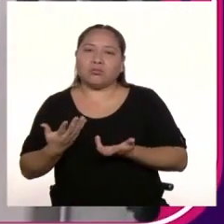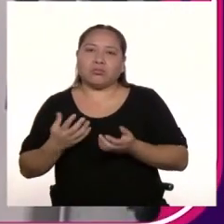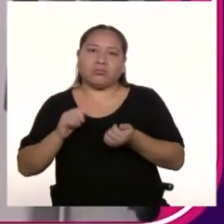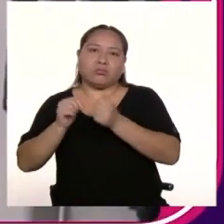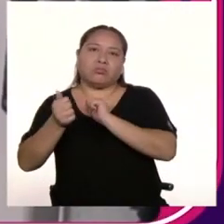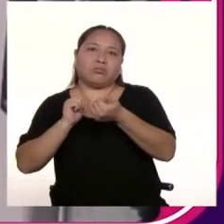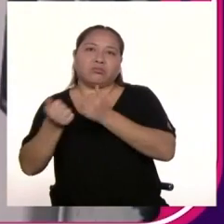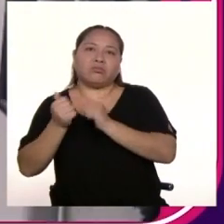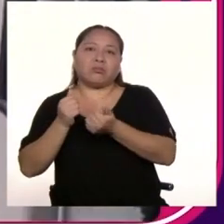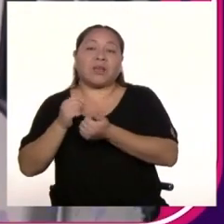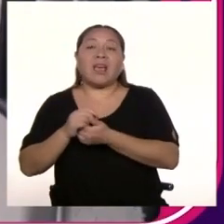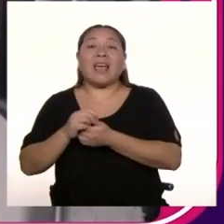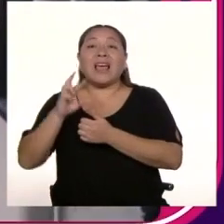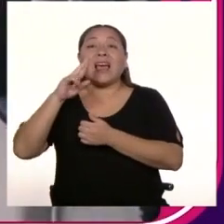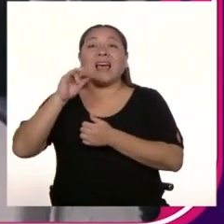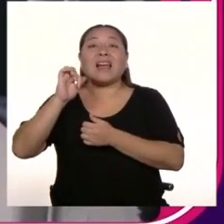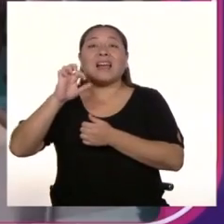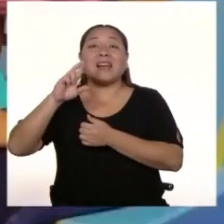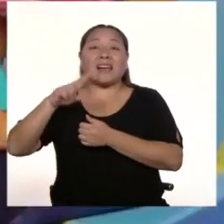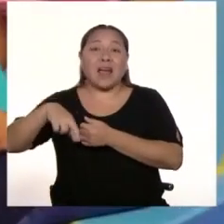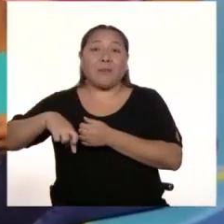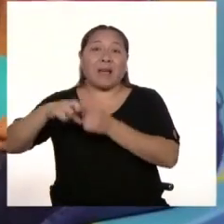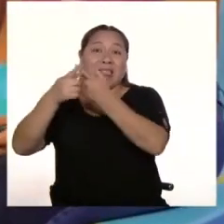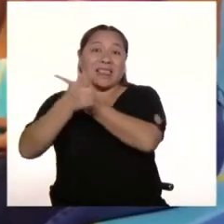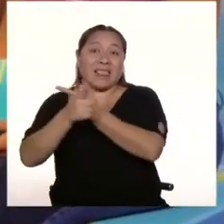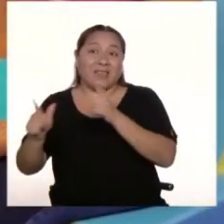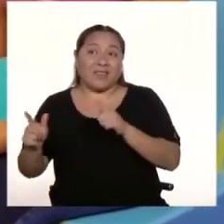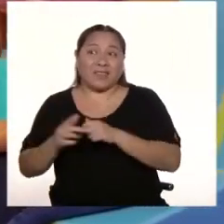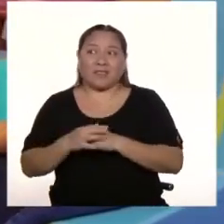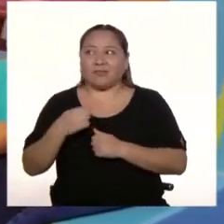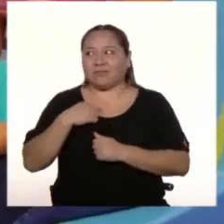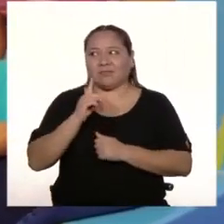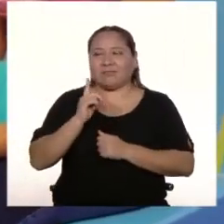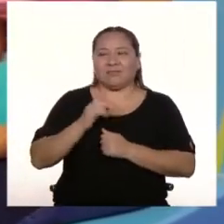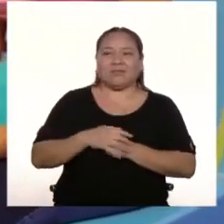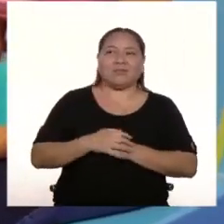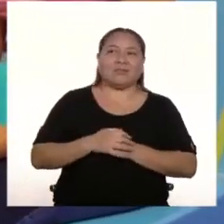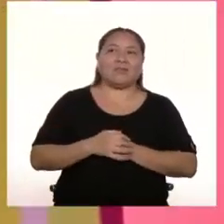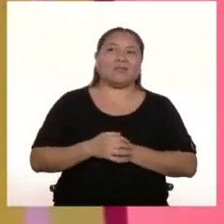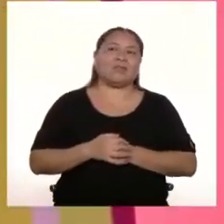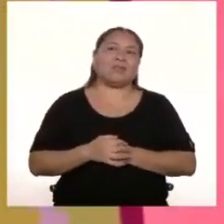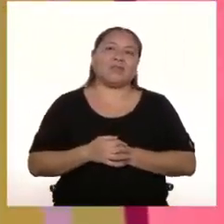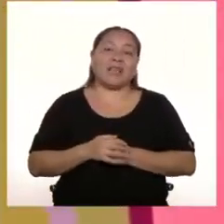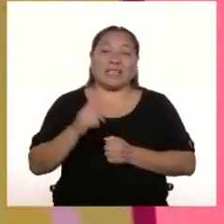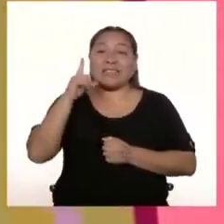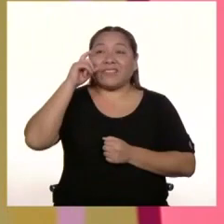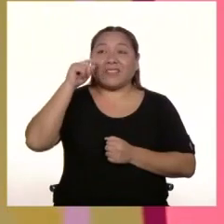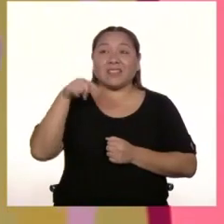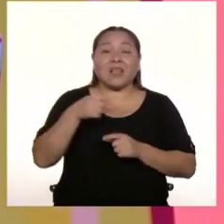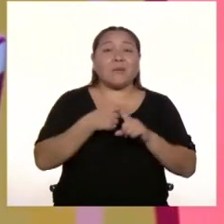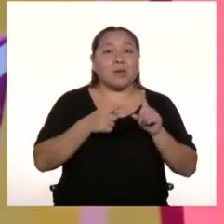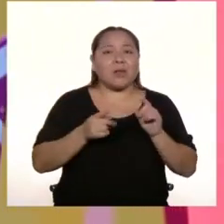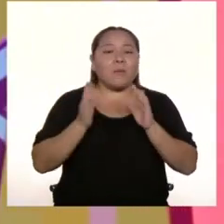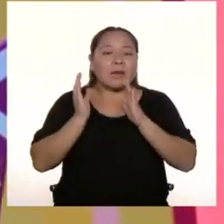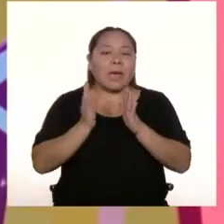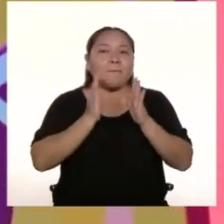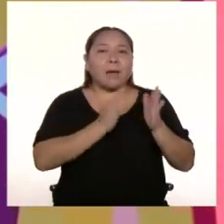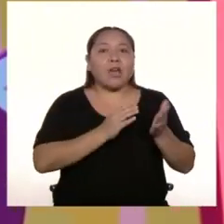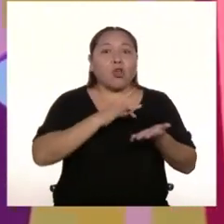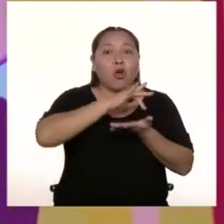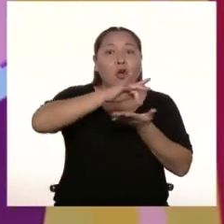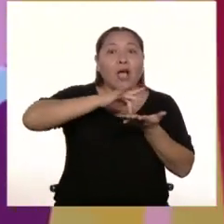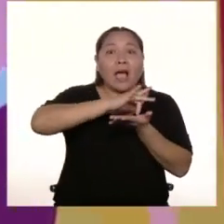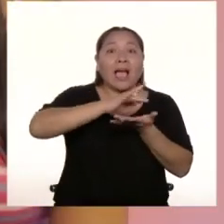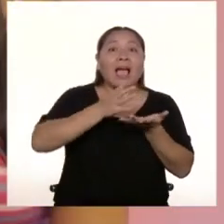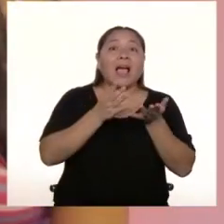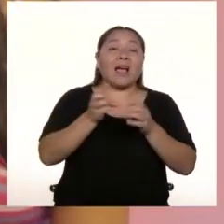No me he considerado muy bueno en eso este momento Bueno, yo tampoco Sí, sí, sí, es difícil Pero en el tema de acercaciones sí puedo decir que tengo ya varios años